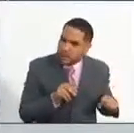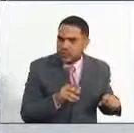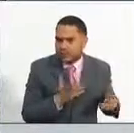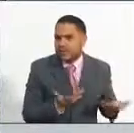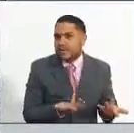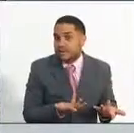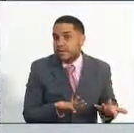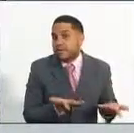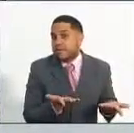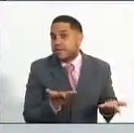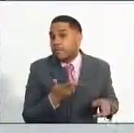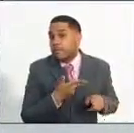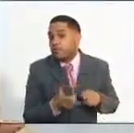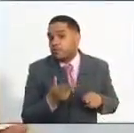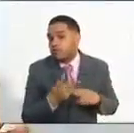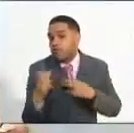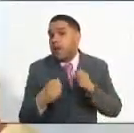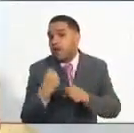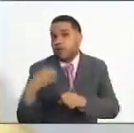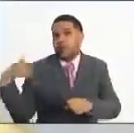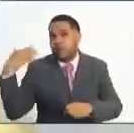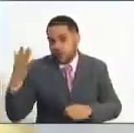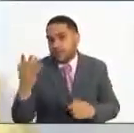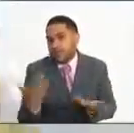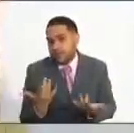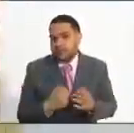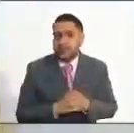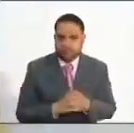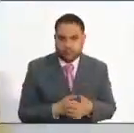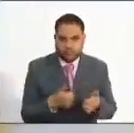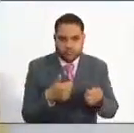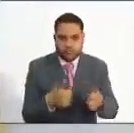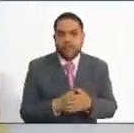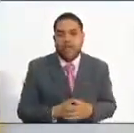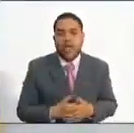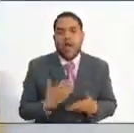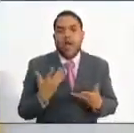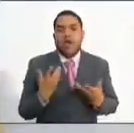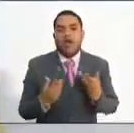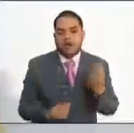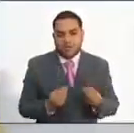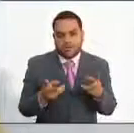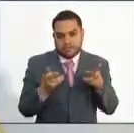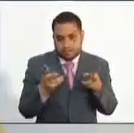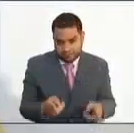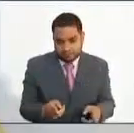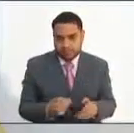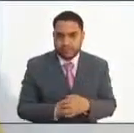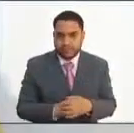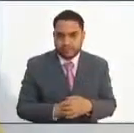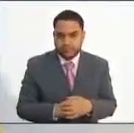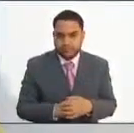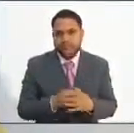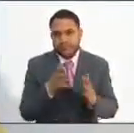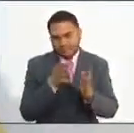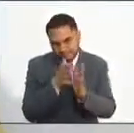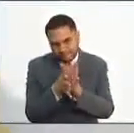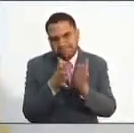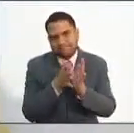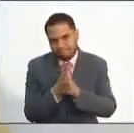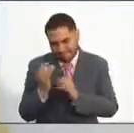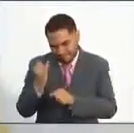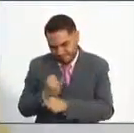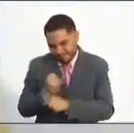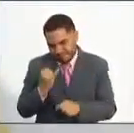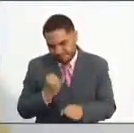para los próximos años. Muy bien, vamos a ir a una nueva pausa, vamos a hacer un corte para unos mensajes institucionales y